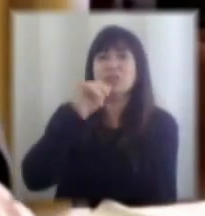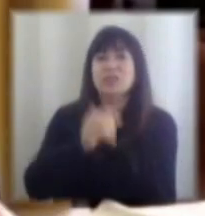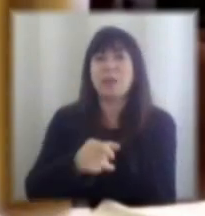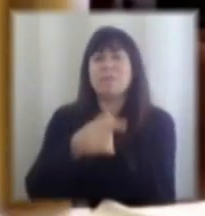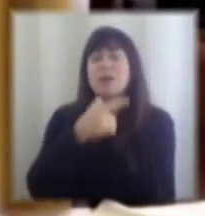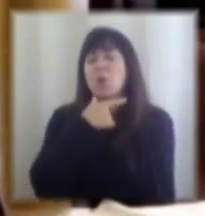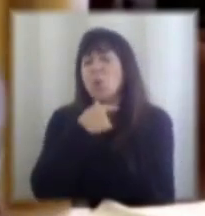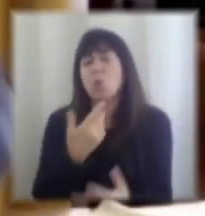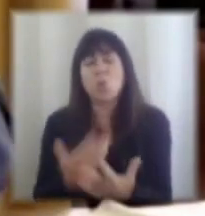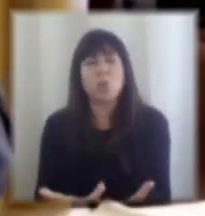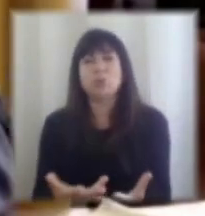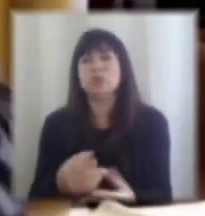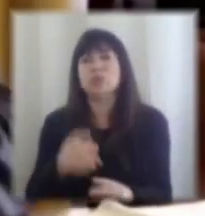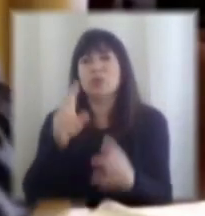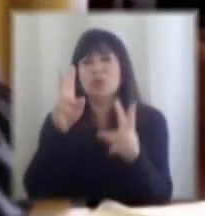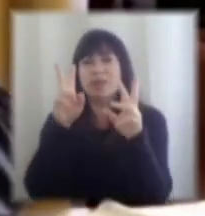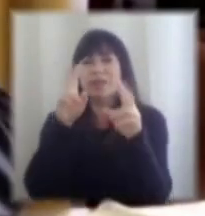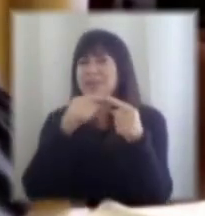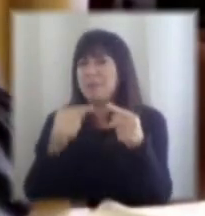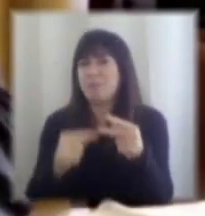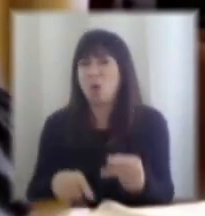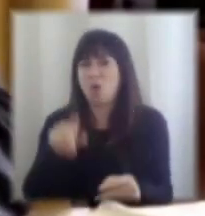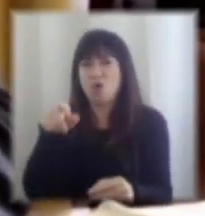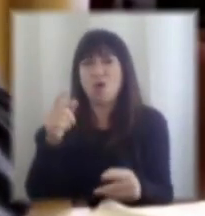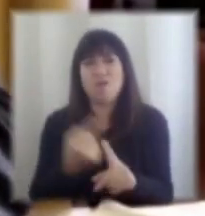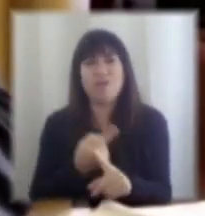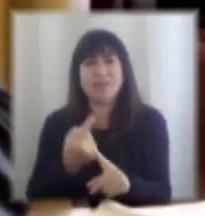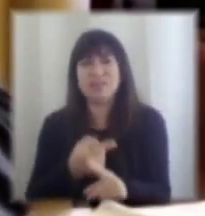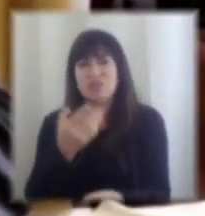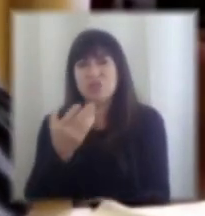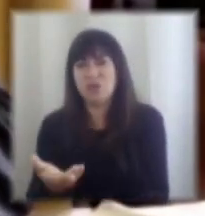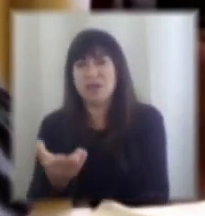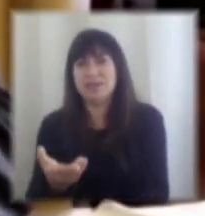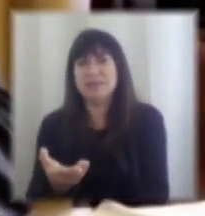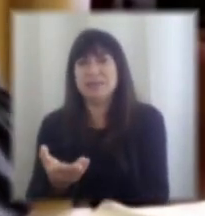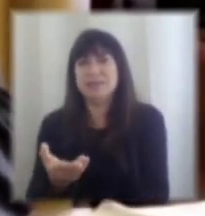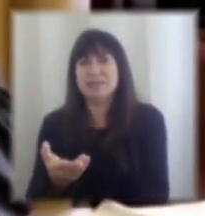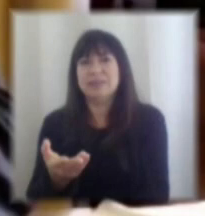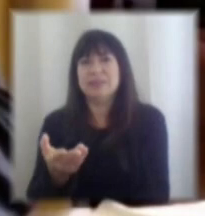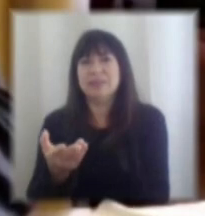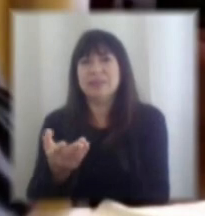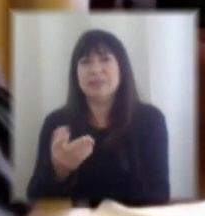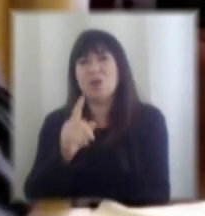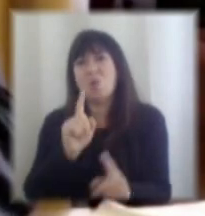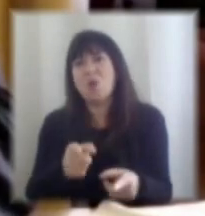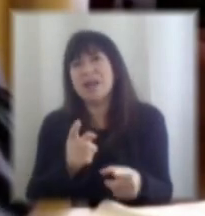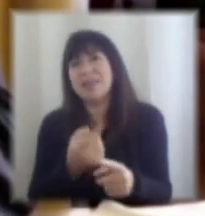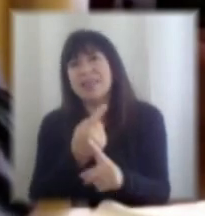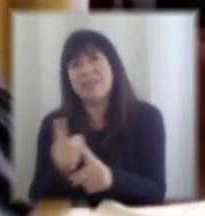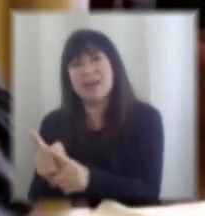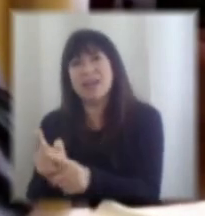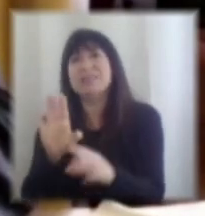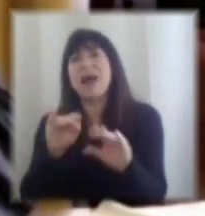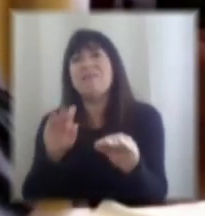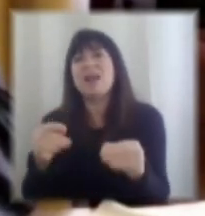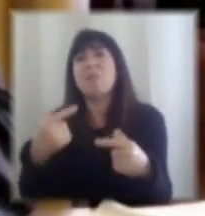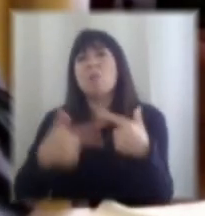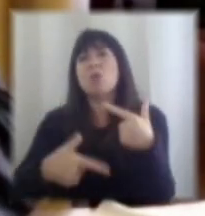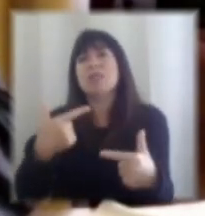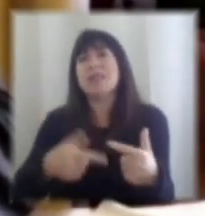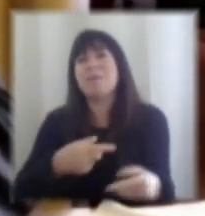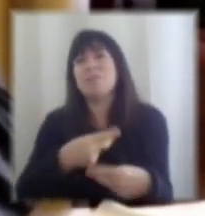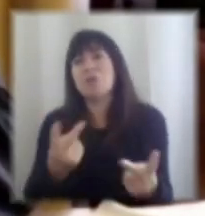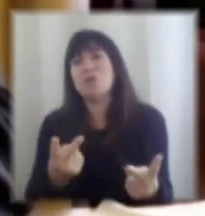agrado este tipo de conversaciones que más allá de la coyuntura nos llevan a hablar de políticas públicas que creo que